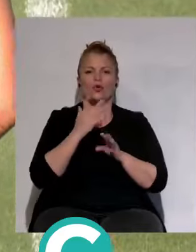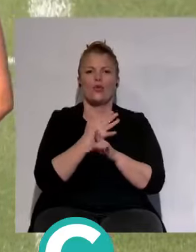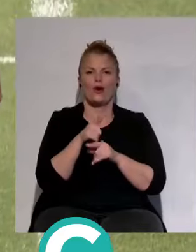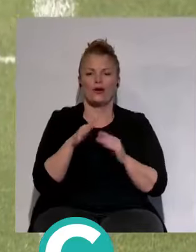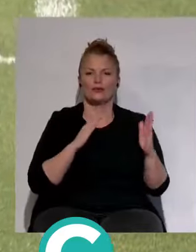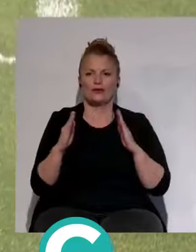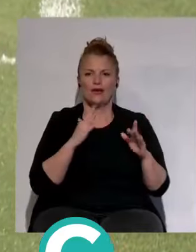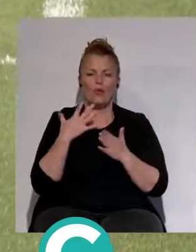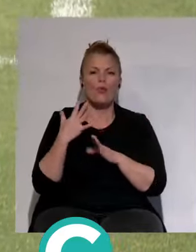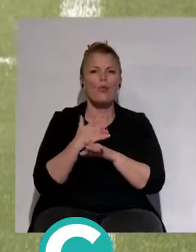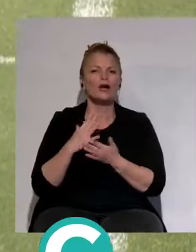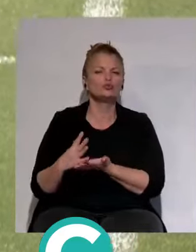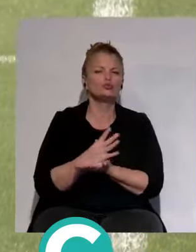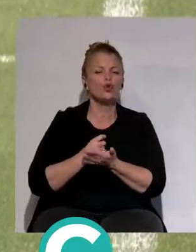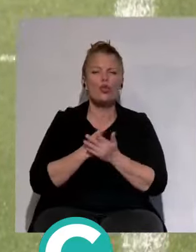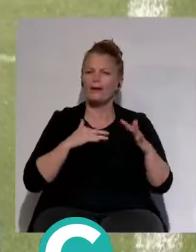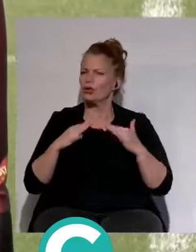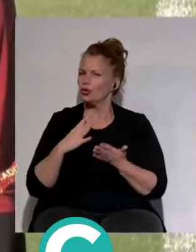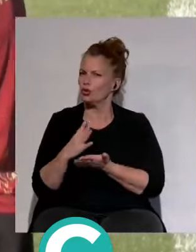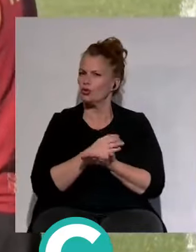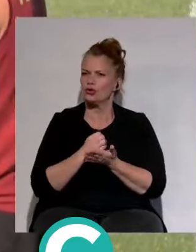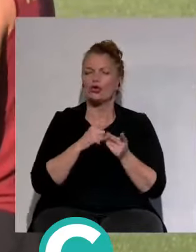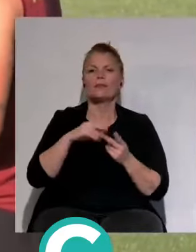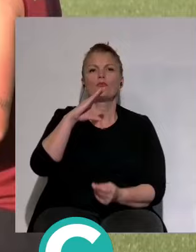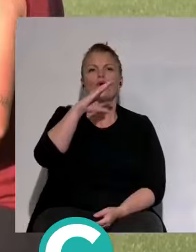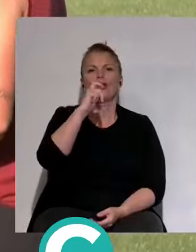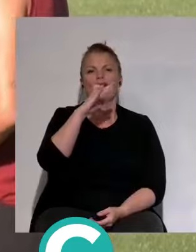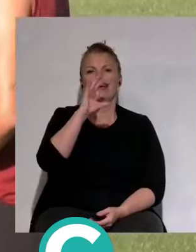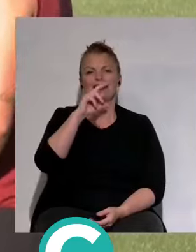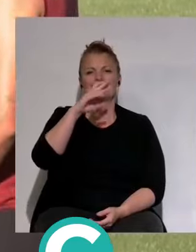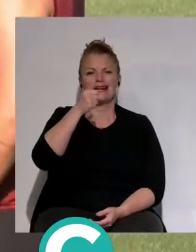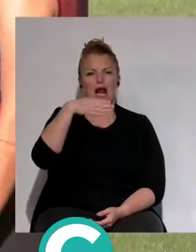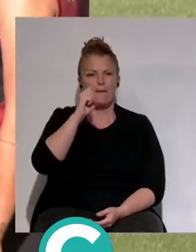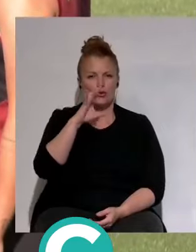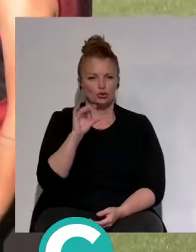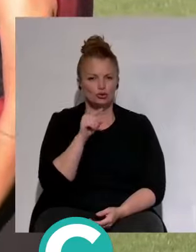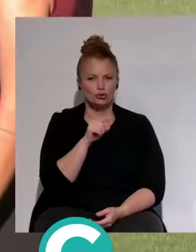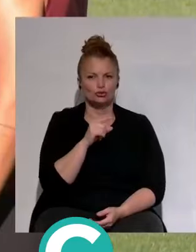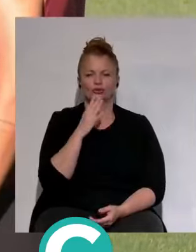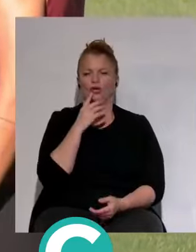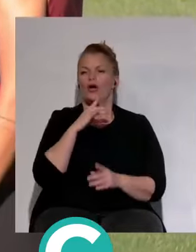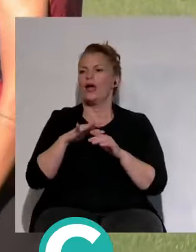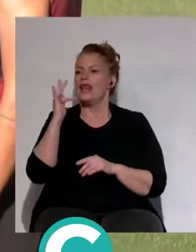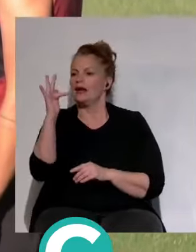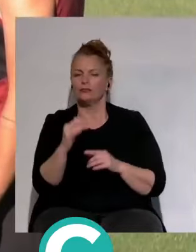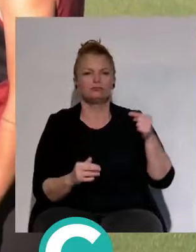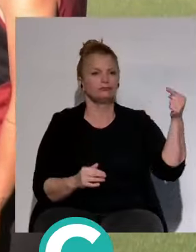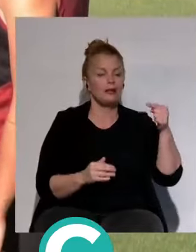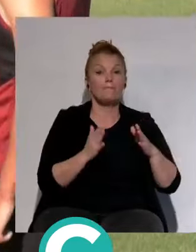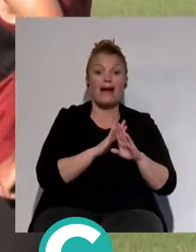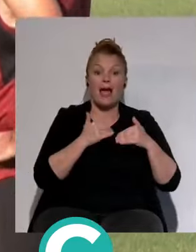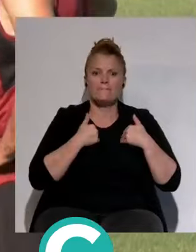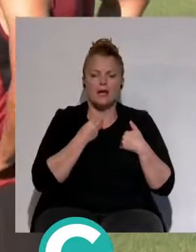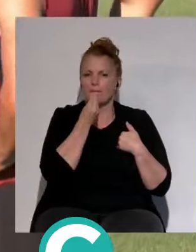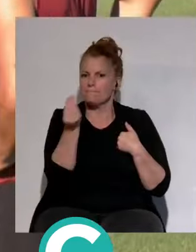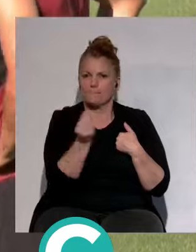y que ha jugado todos los partidos que hay que decirlo ha sido Chris Ramos con todos sus pros y sus contras pero para mí Chris Ramos ha sido el